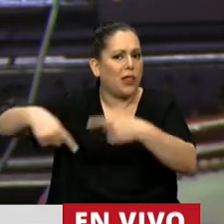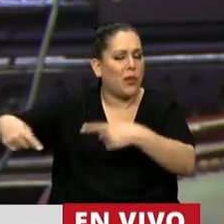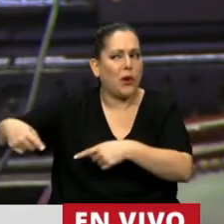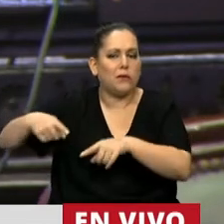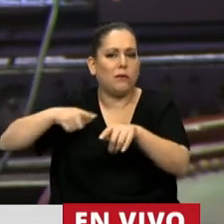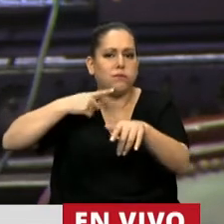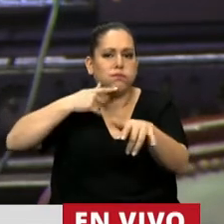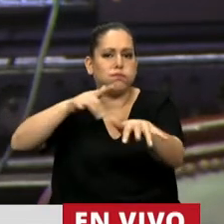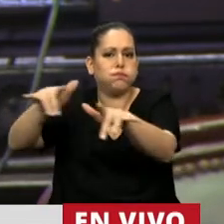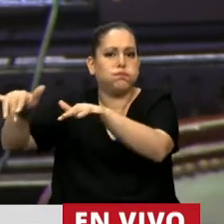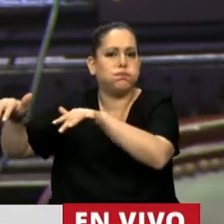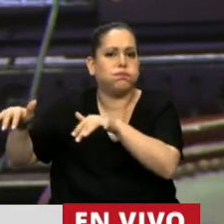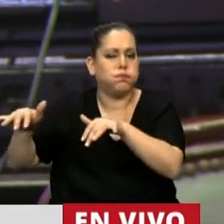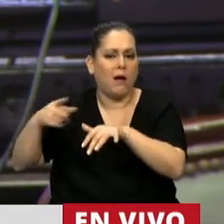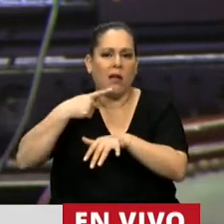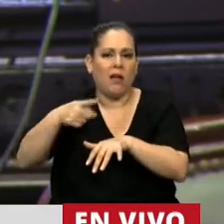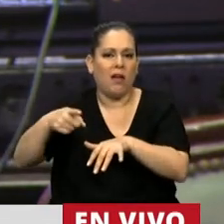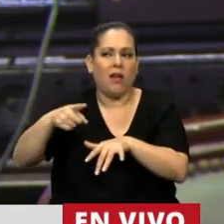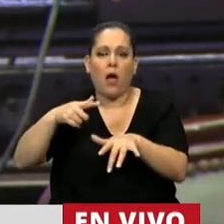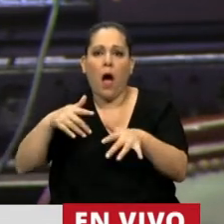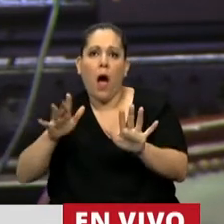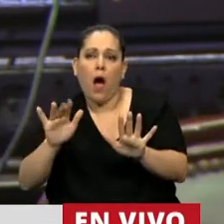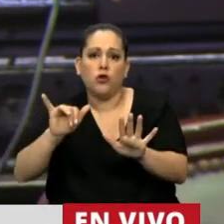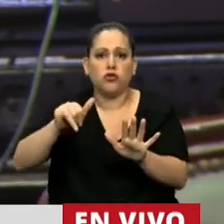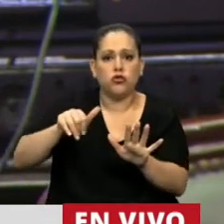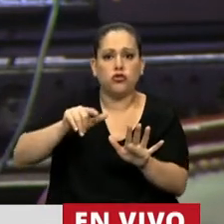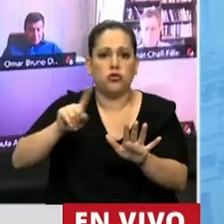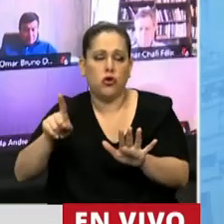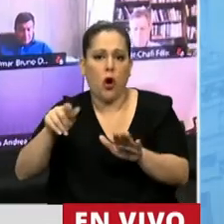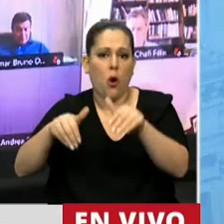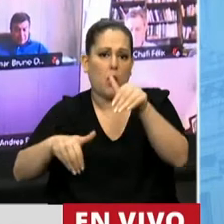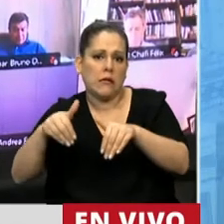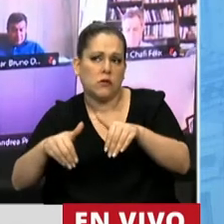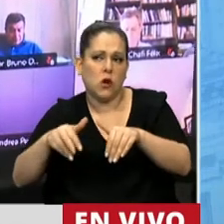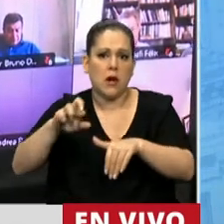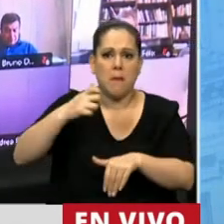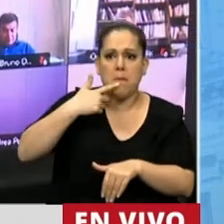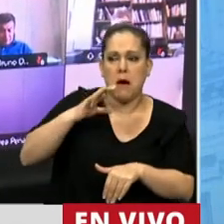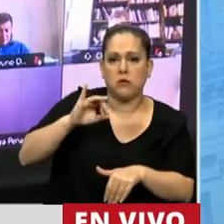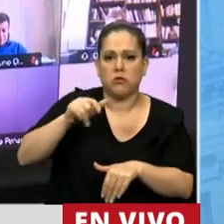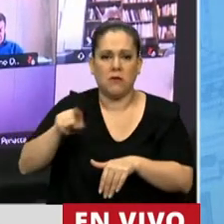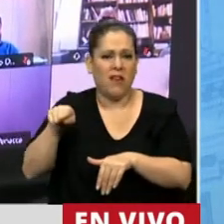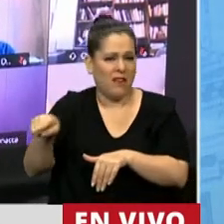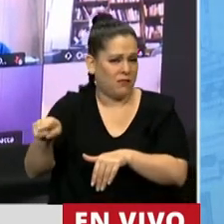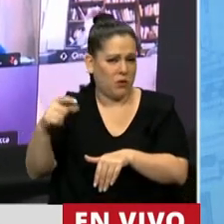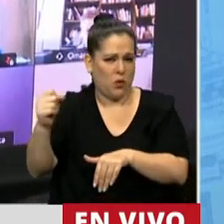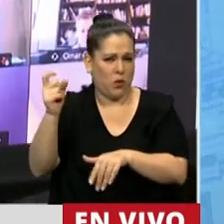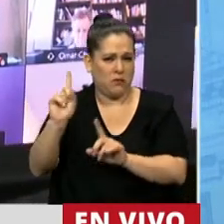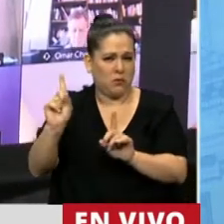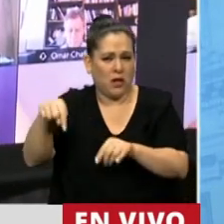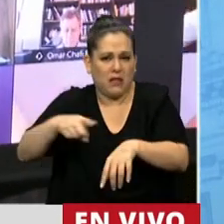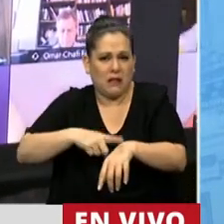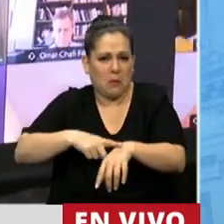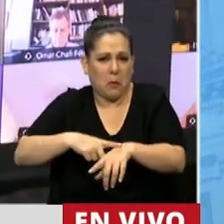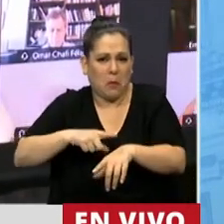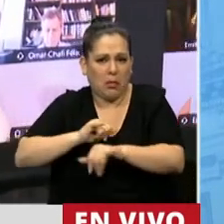único que están llevando es a confusión sobre un tema que creo que no es central para ser puesto en estos